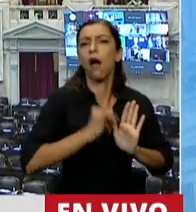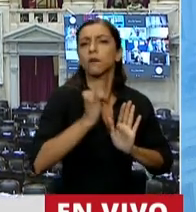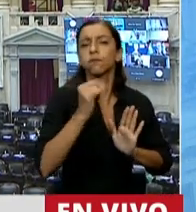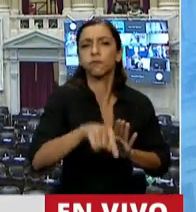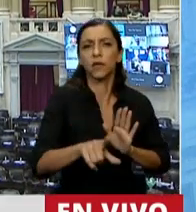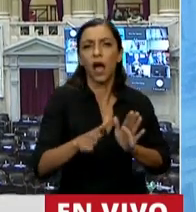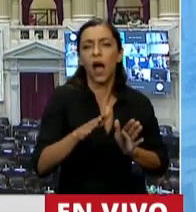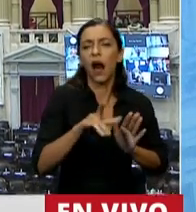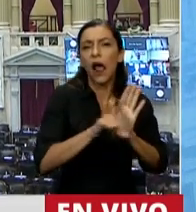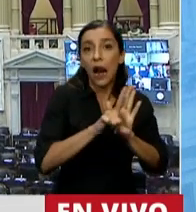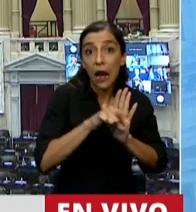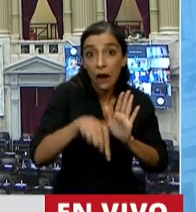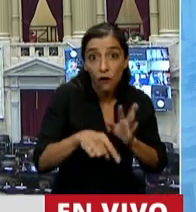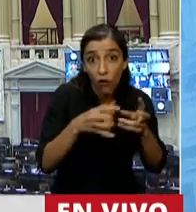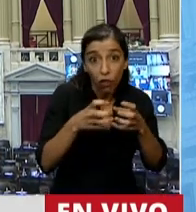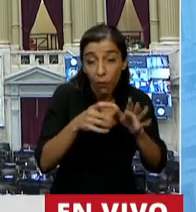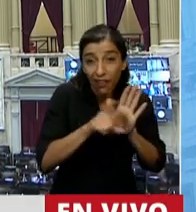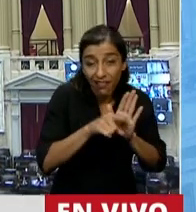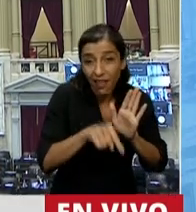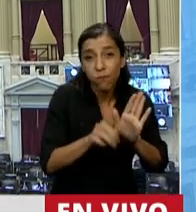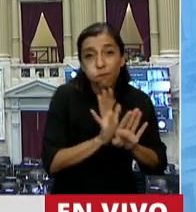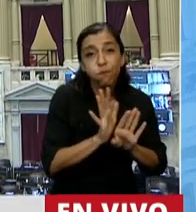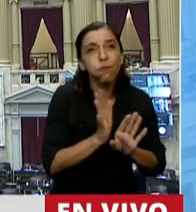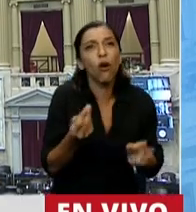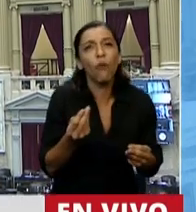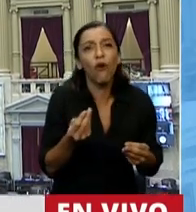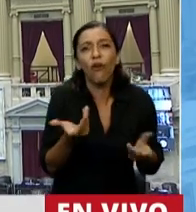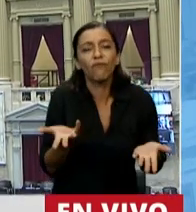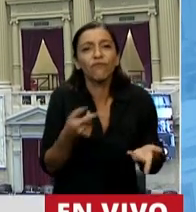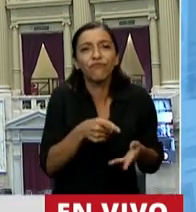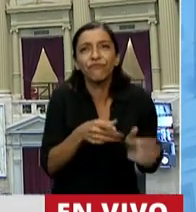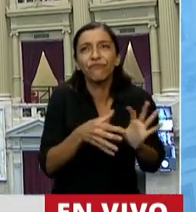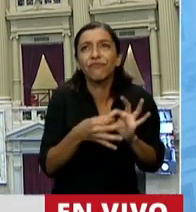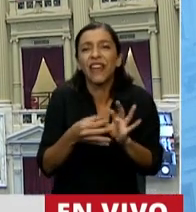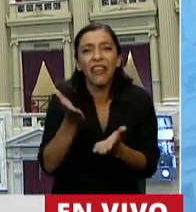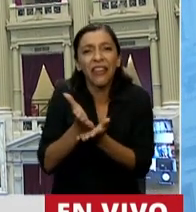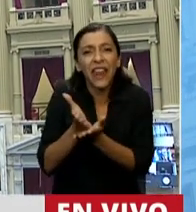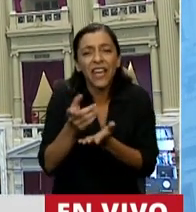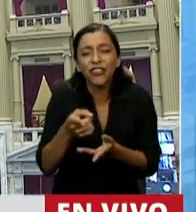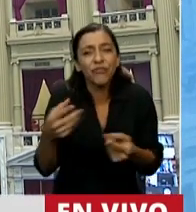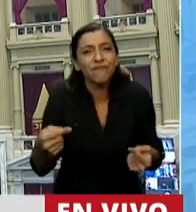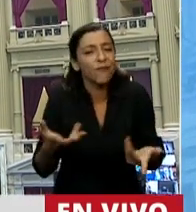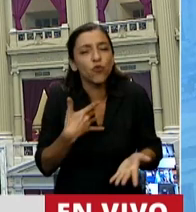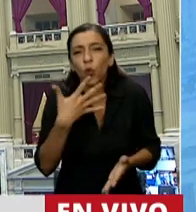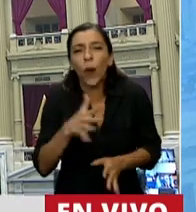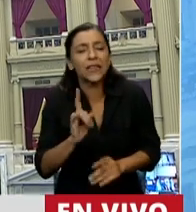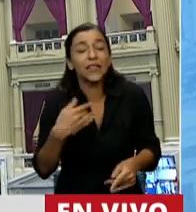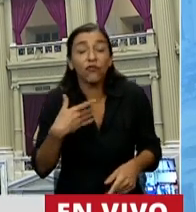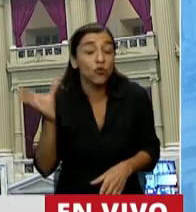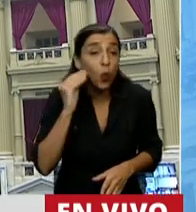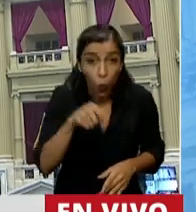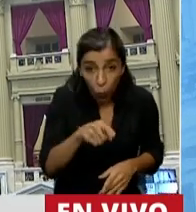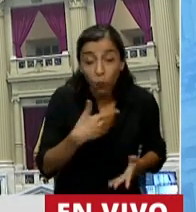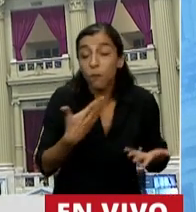estamos debatiendo defienda algún derecho. La verdad es que cada vez que escucho esto no